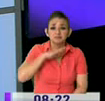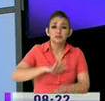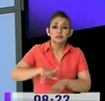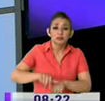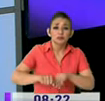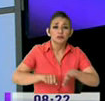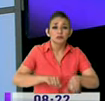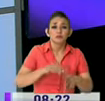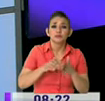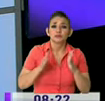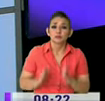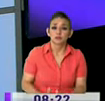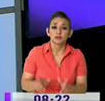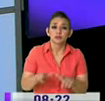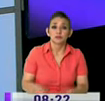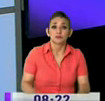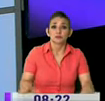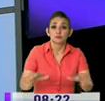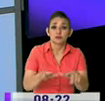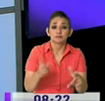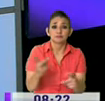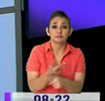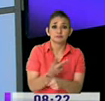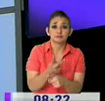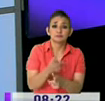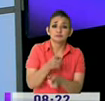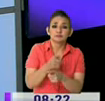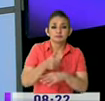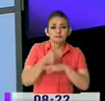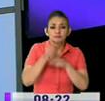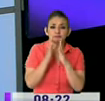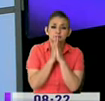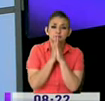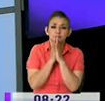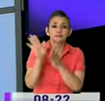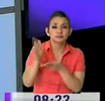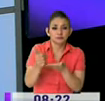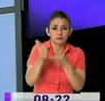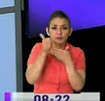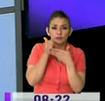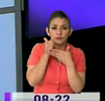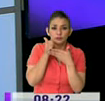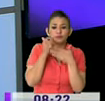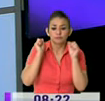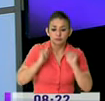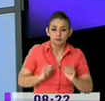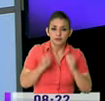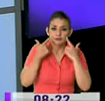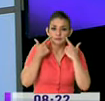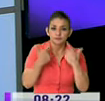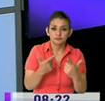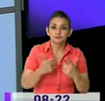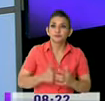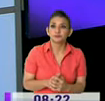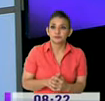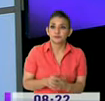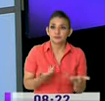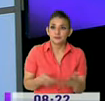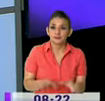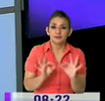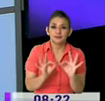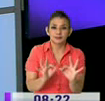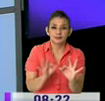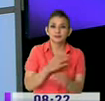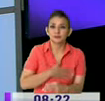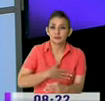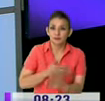estudiantes y habitantes del sector. Por eso, autoridades piden su ayuda, su intervención. Adriana está con mis vecinos, así que por